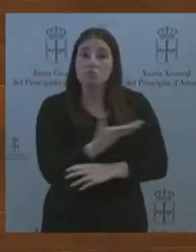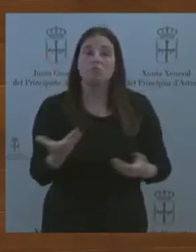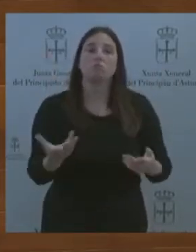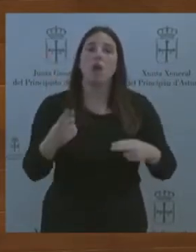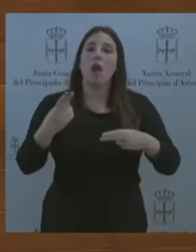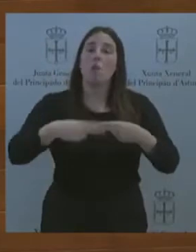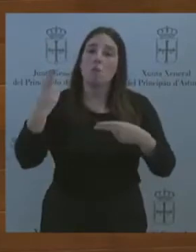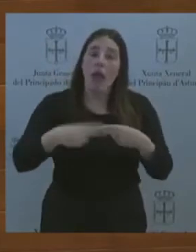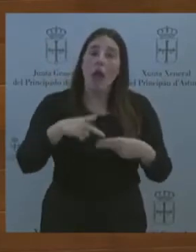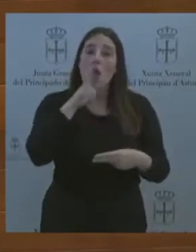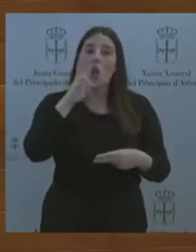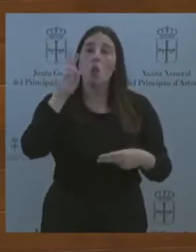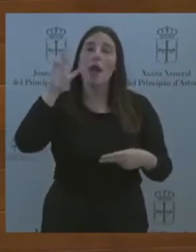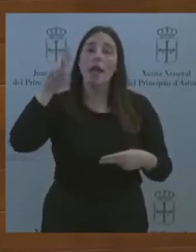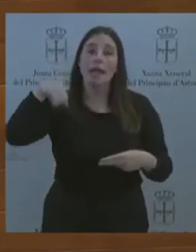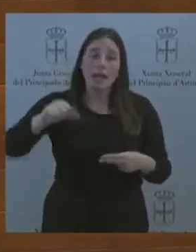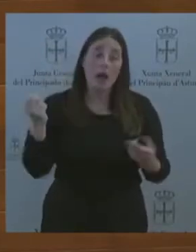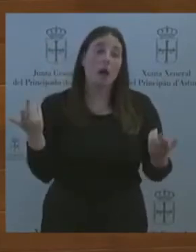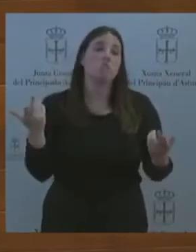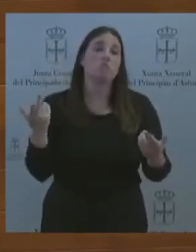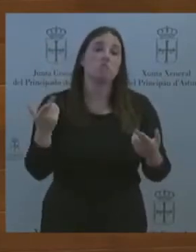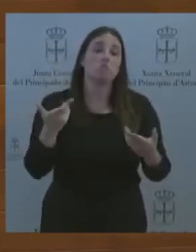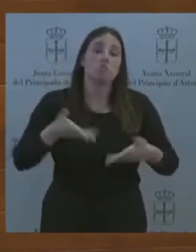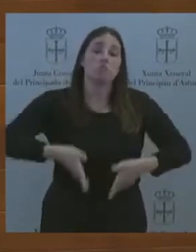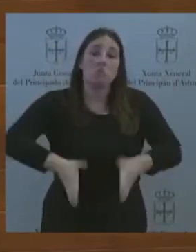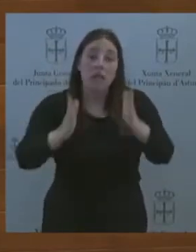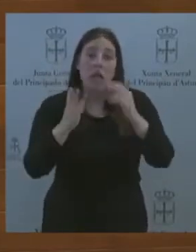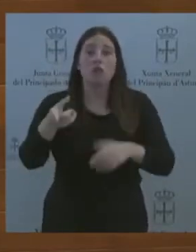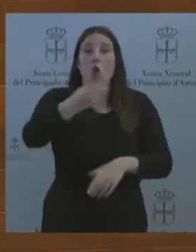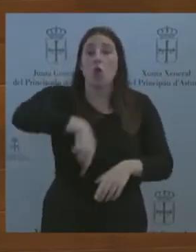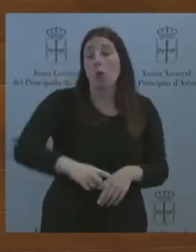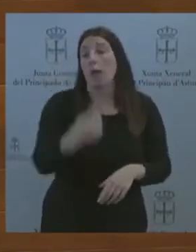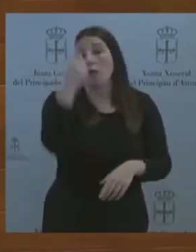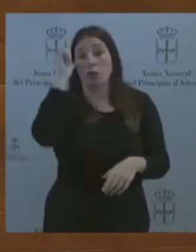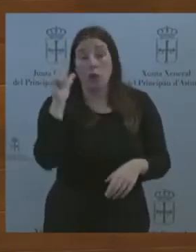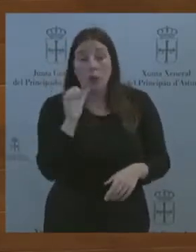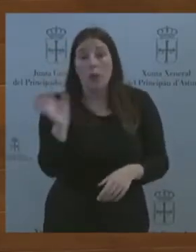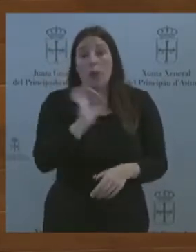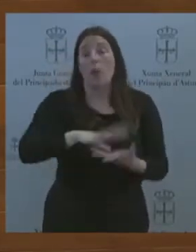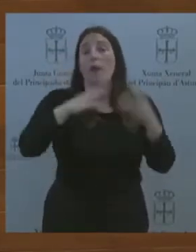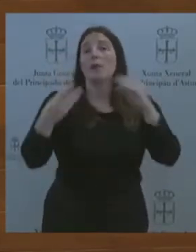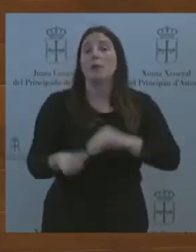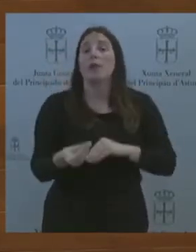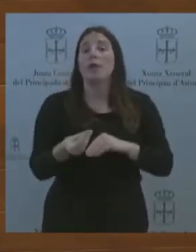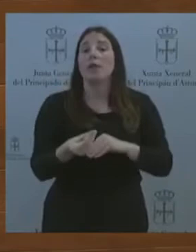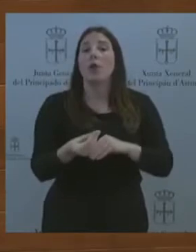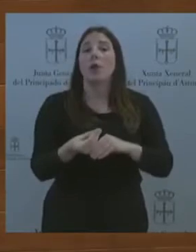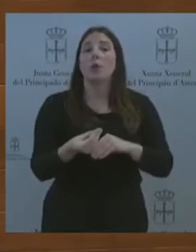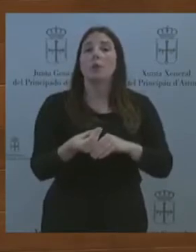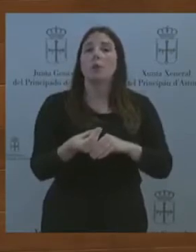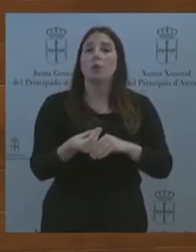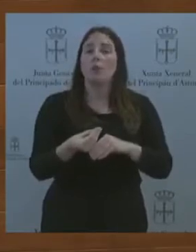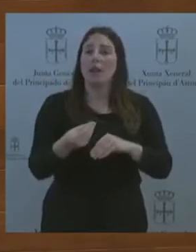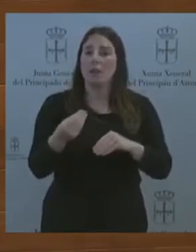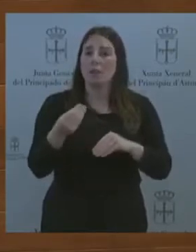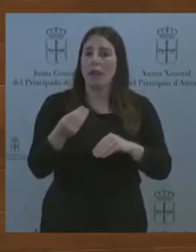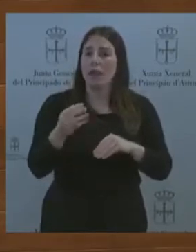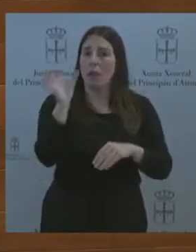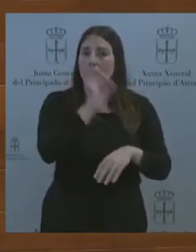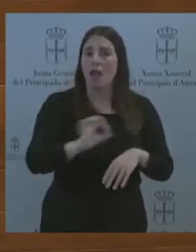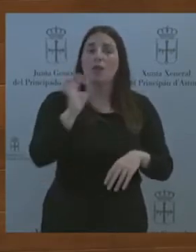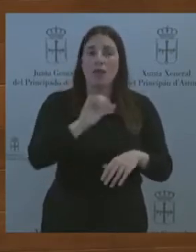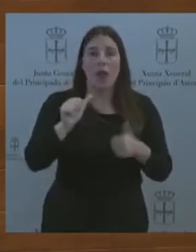Museo, la Ronda Norte de Oviedo o la adaptación prioritaria del tramo Palencia-Gijón, para que Asturias se integre en la red de corredores de